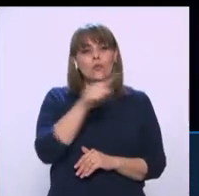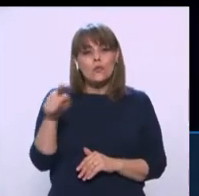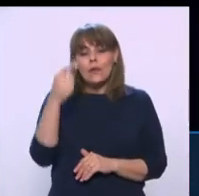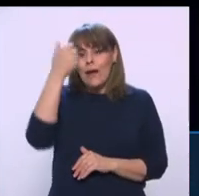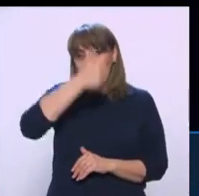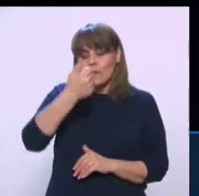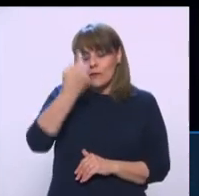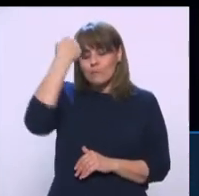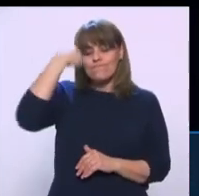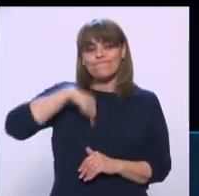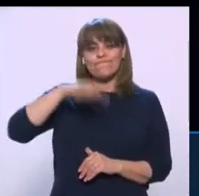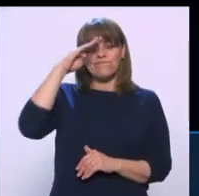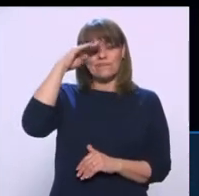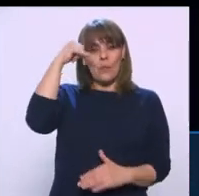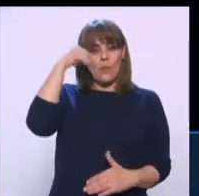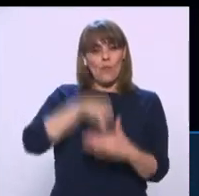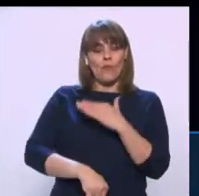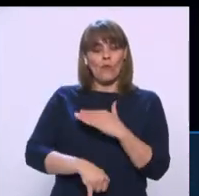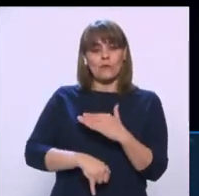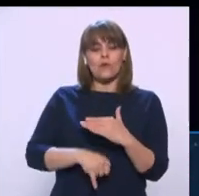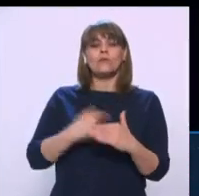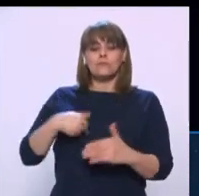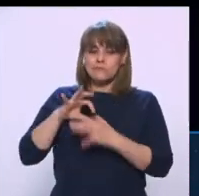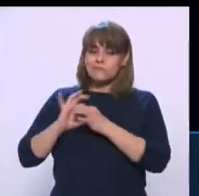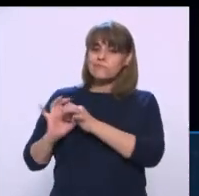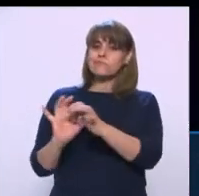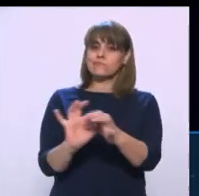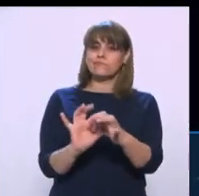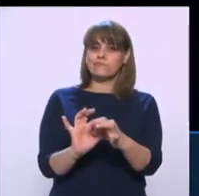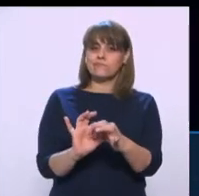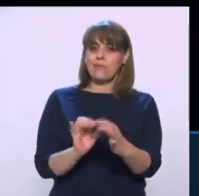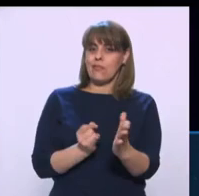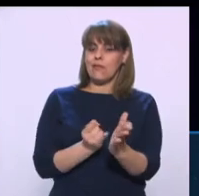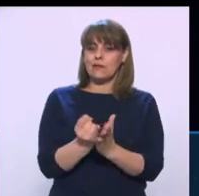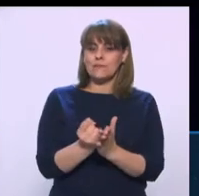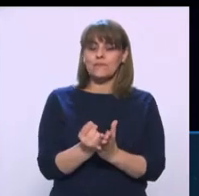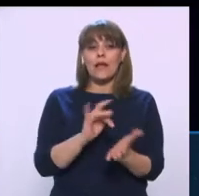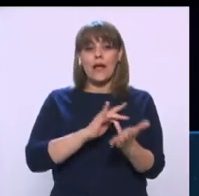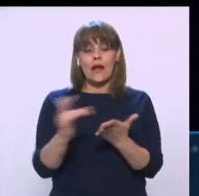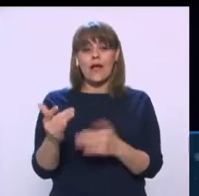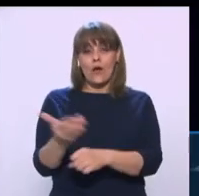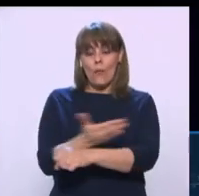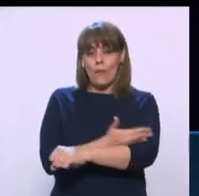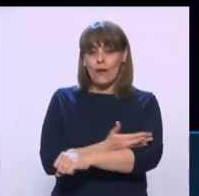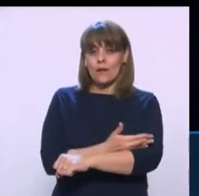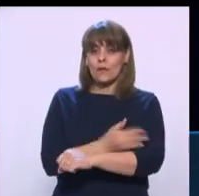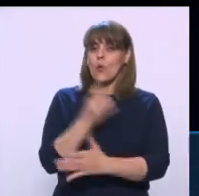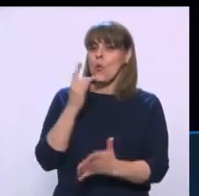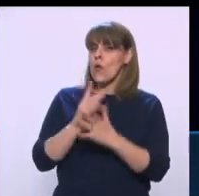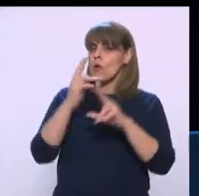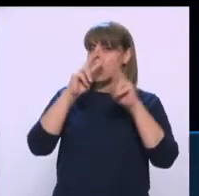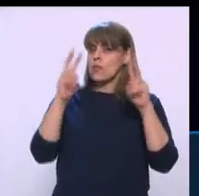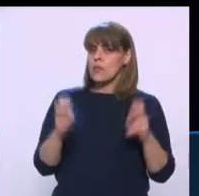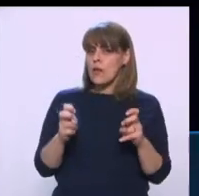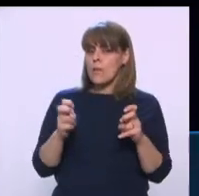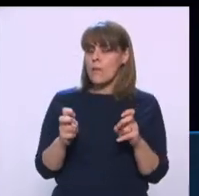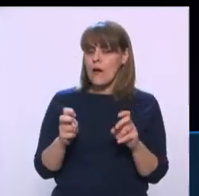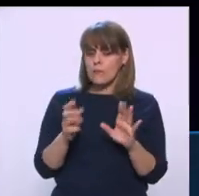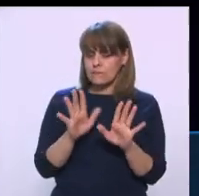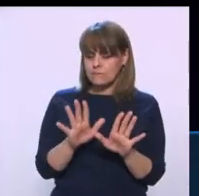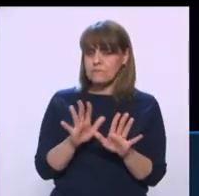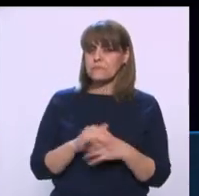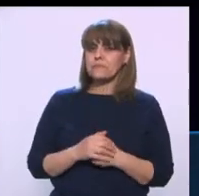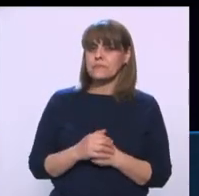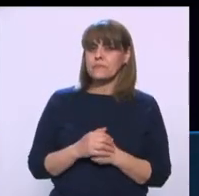la solidaridad de la gente. Secretaria, muchísimas gracias por estar con nosotros, entonces ya nada más nos quedamos con el tema de que se van